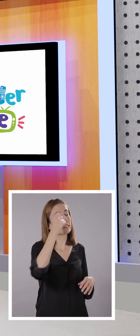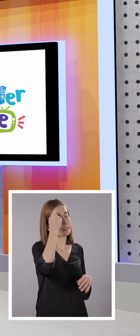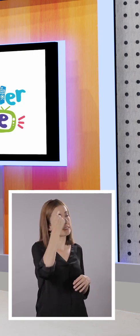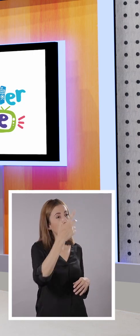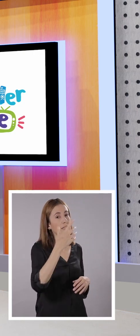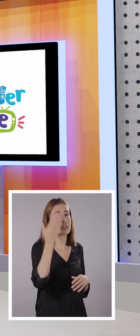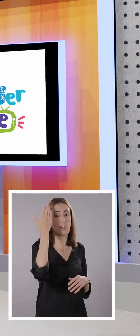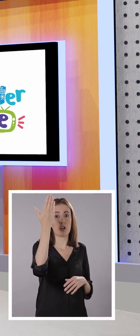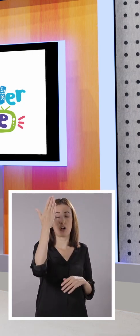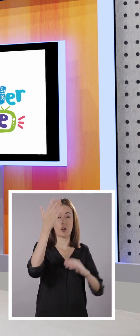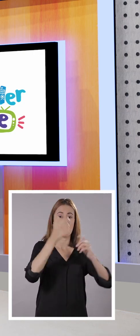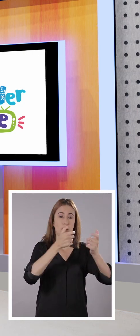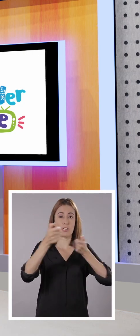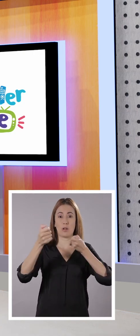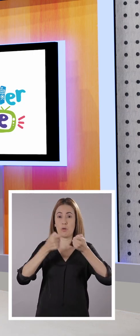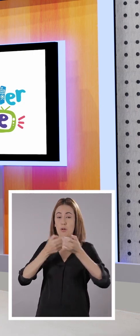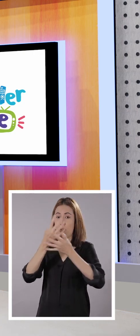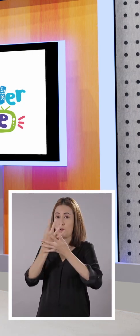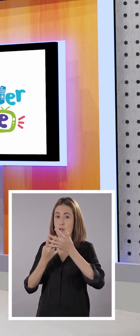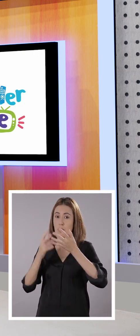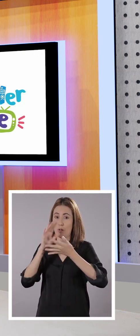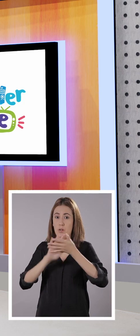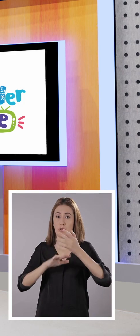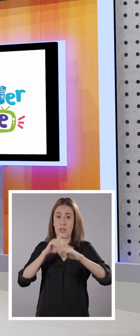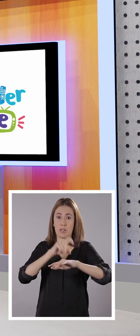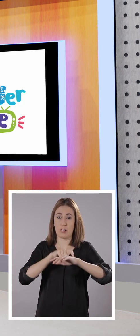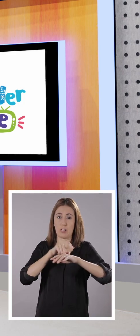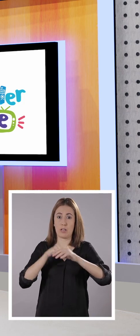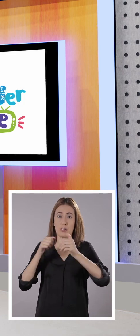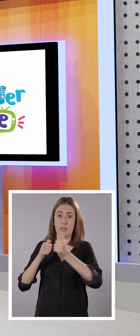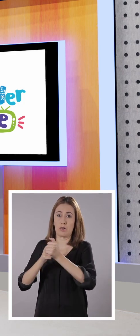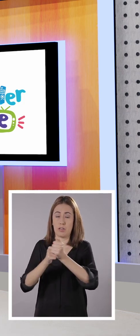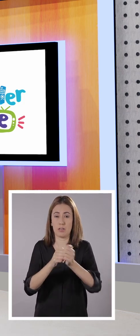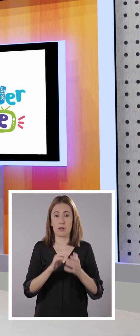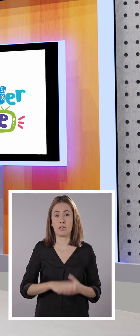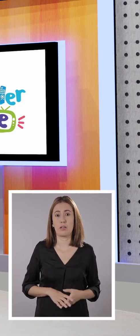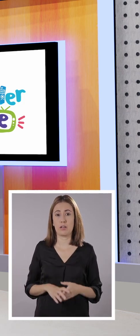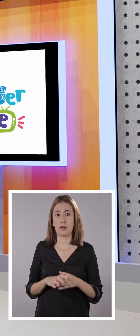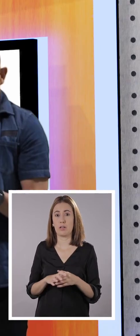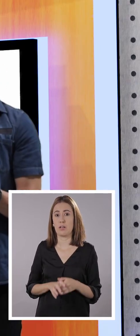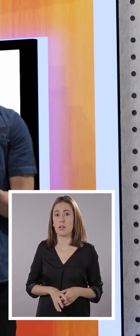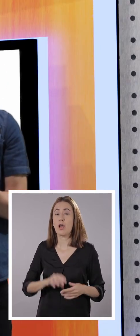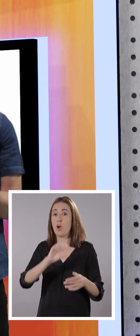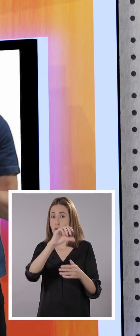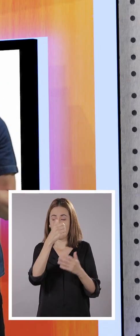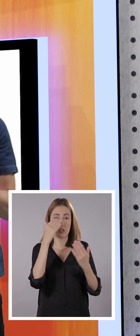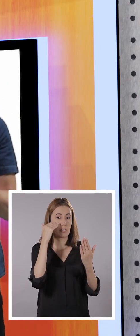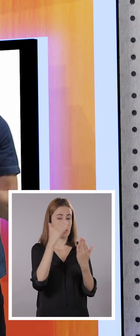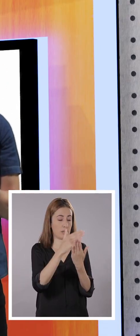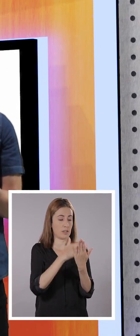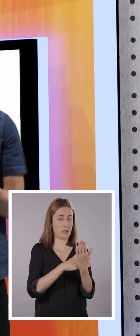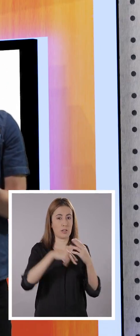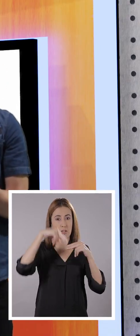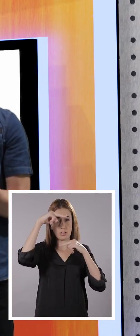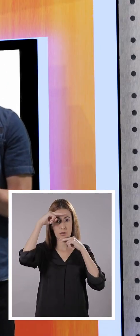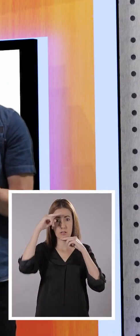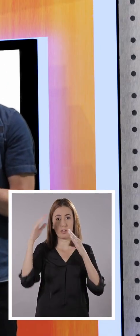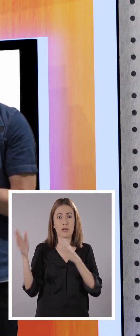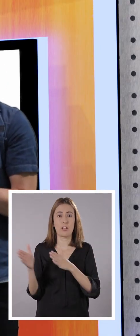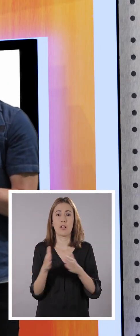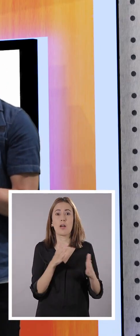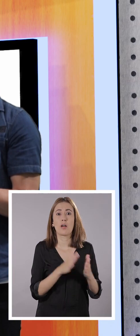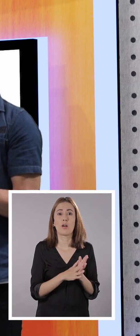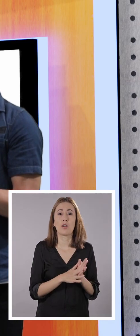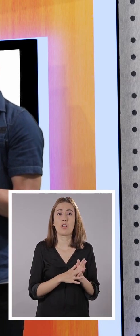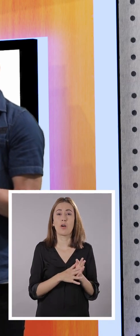alcaldías regulan los horarios para evitar aglomeraciones. Así es. Mire, yo encontré otra aquí. El periódico